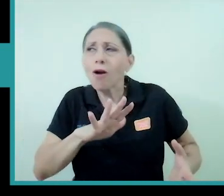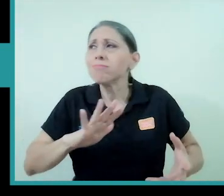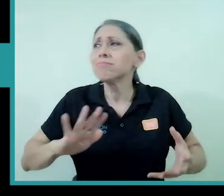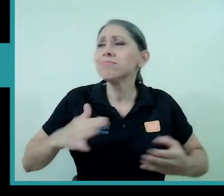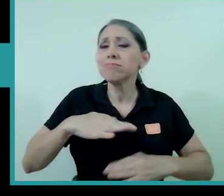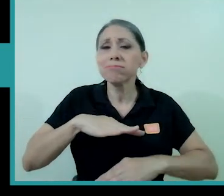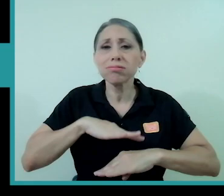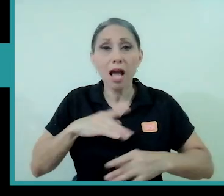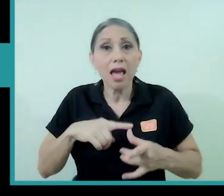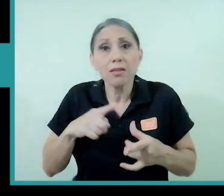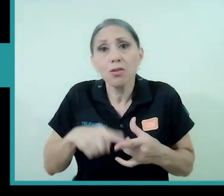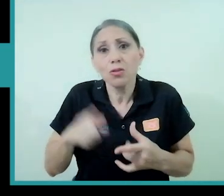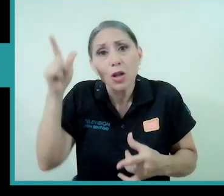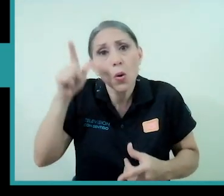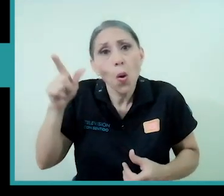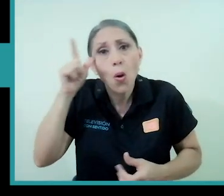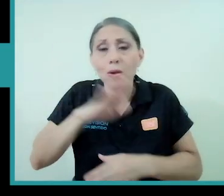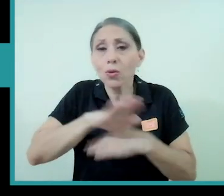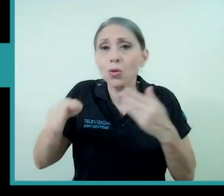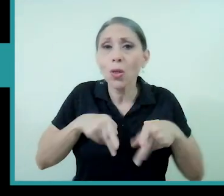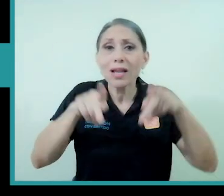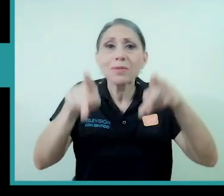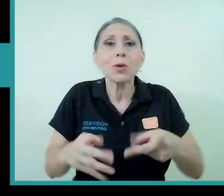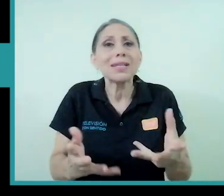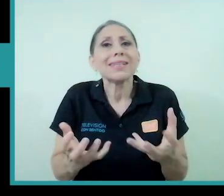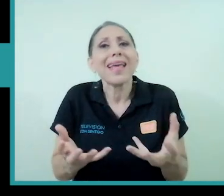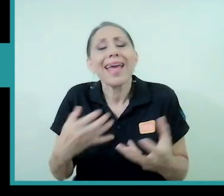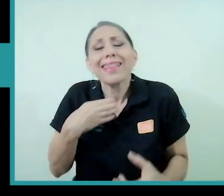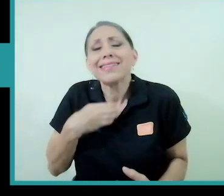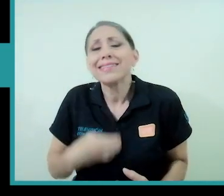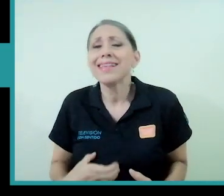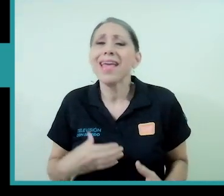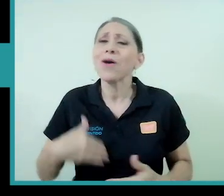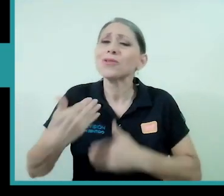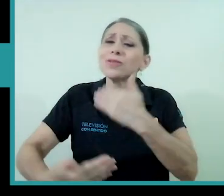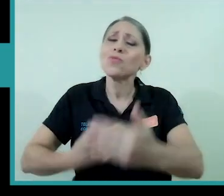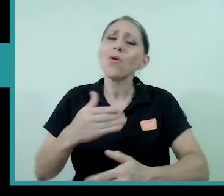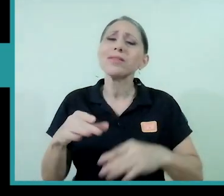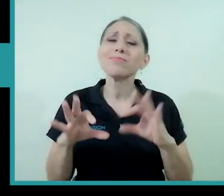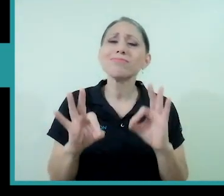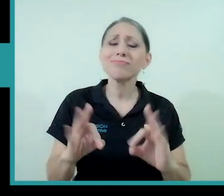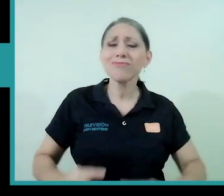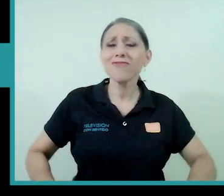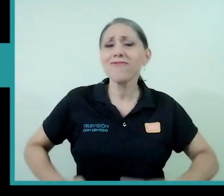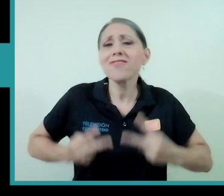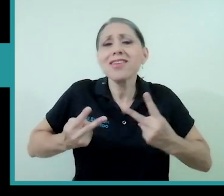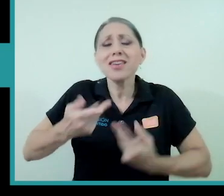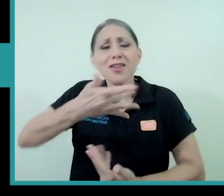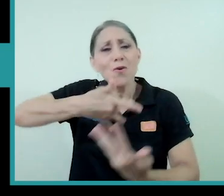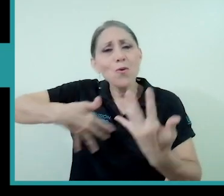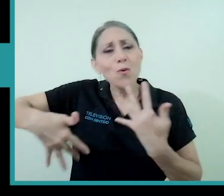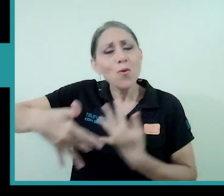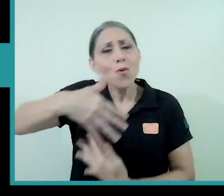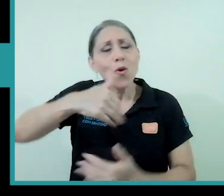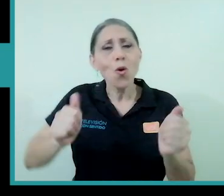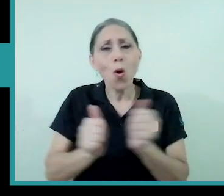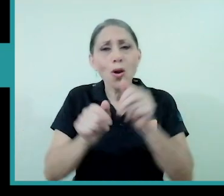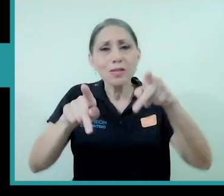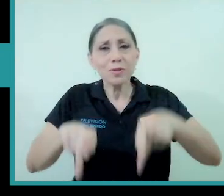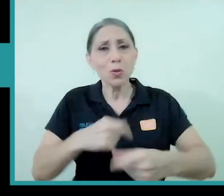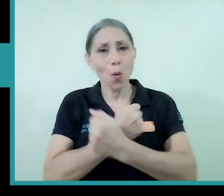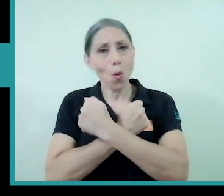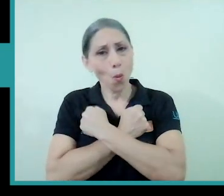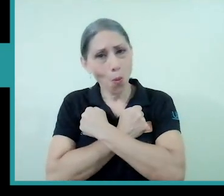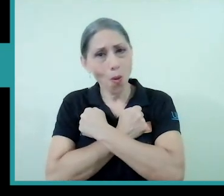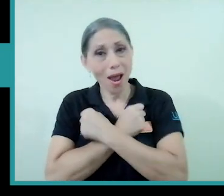manifestaciones de deseos que todos tenemos de bienestar y de vivir en comunión con las personas queridas entonces se